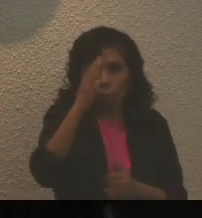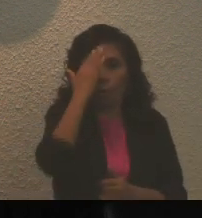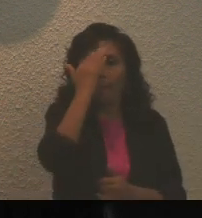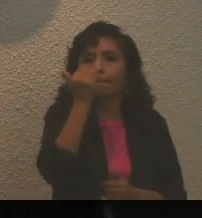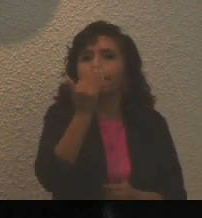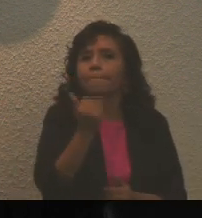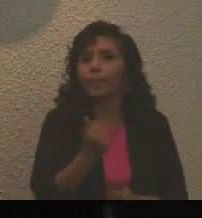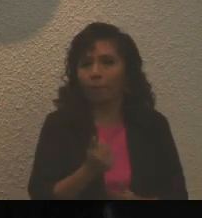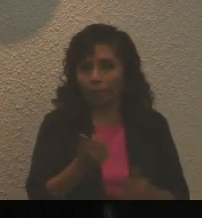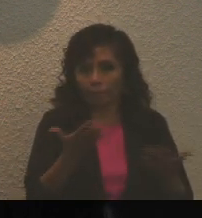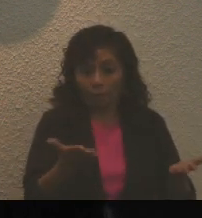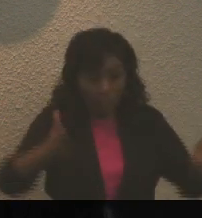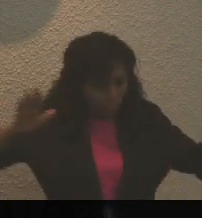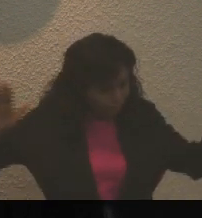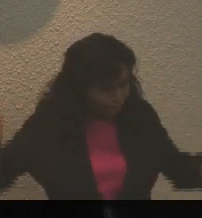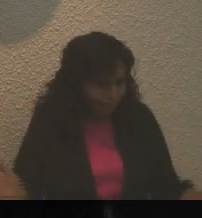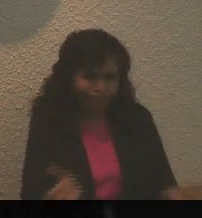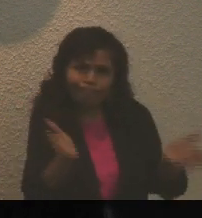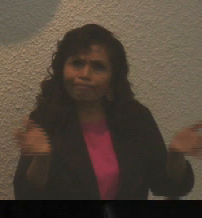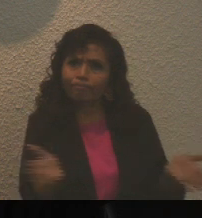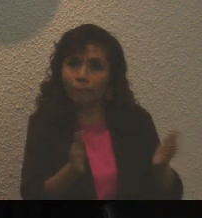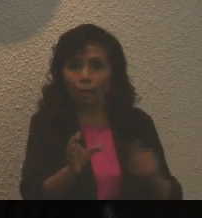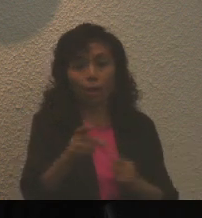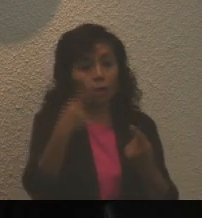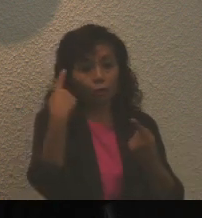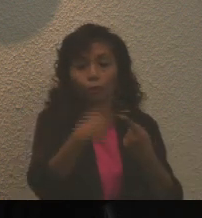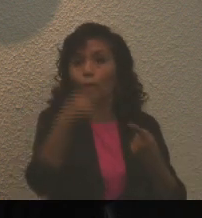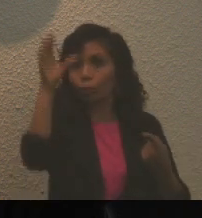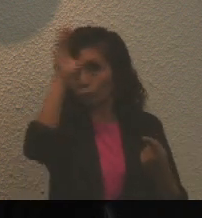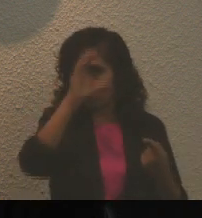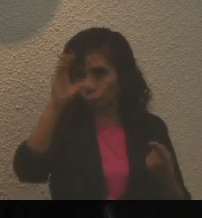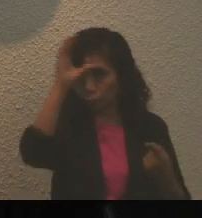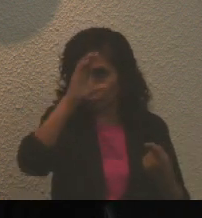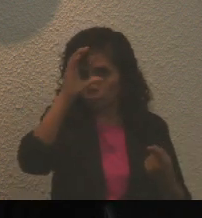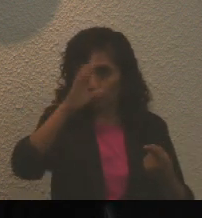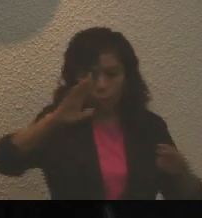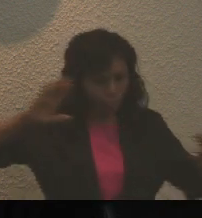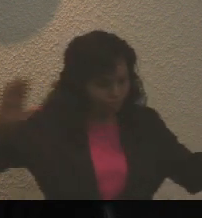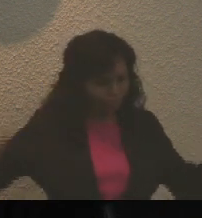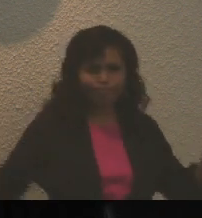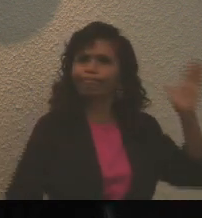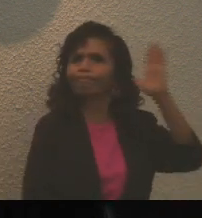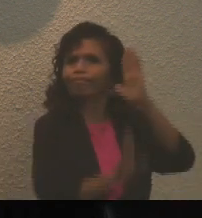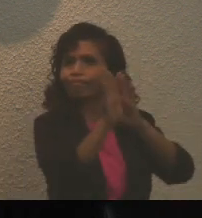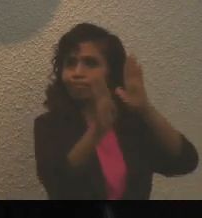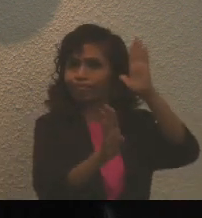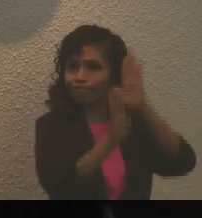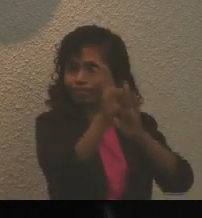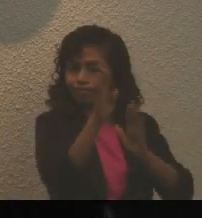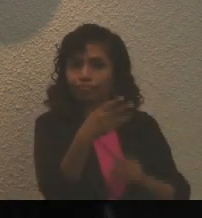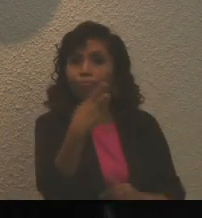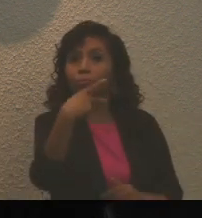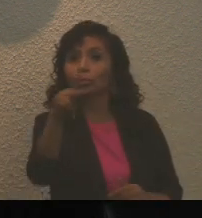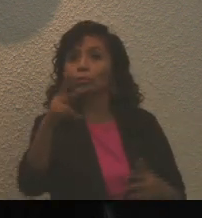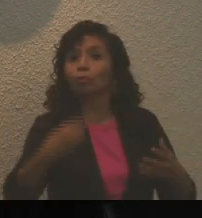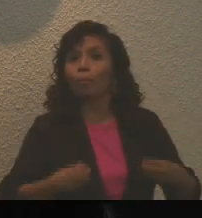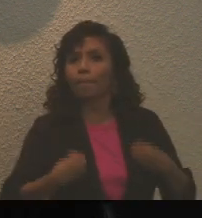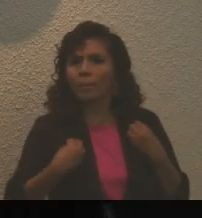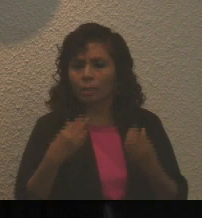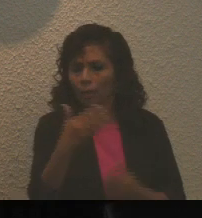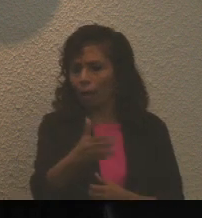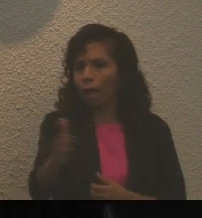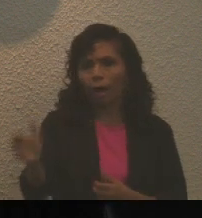fomento y promoción de su cultura y al mejoramiento de sus condiciones de vida, desde el campo